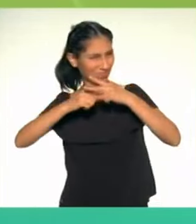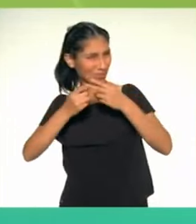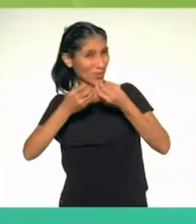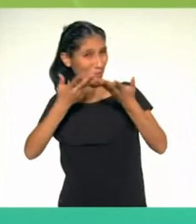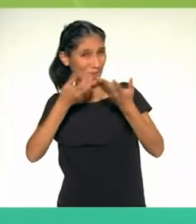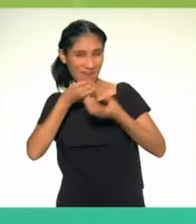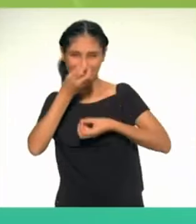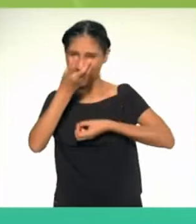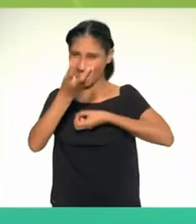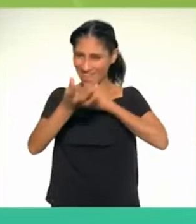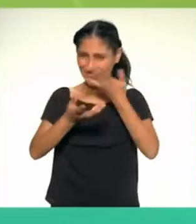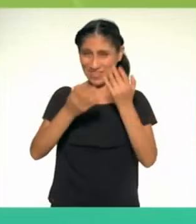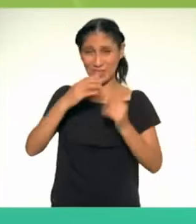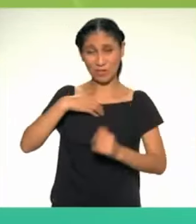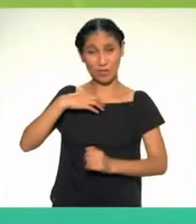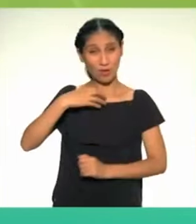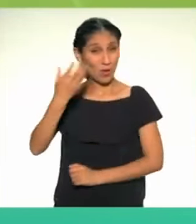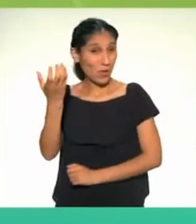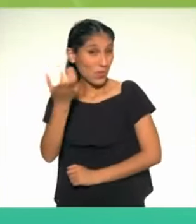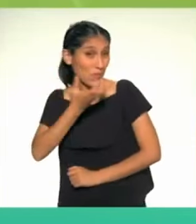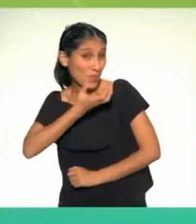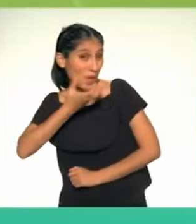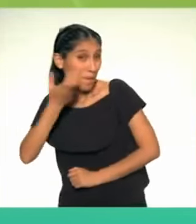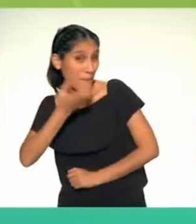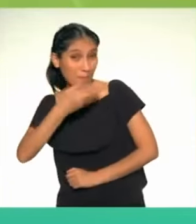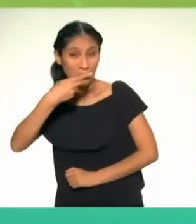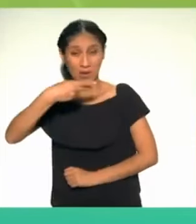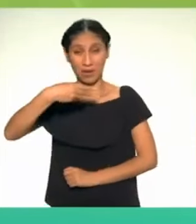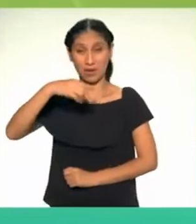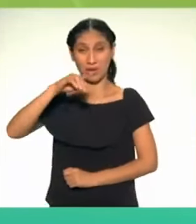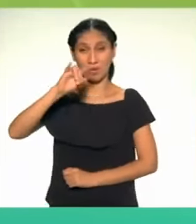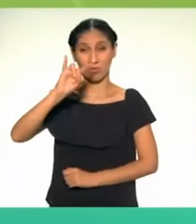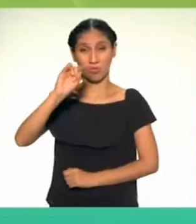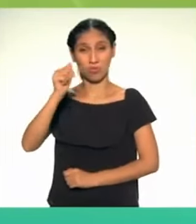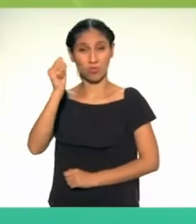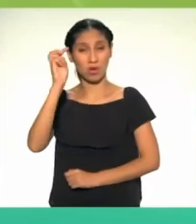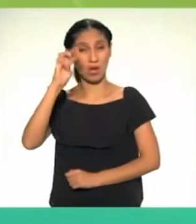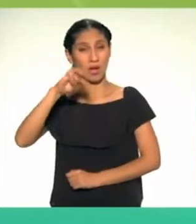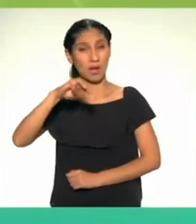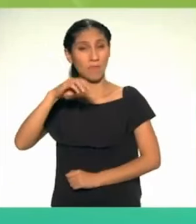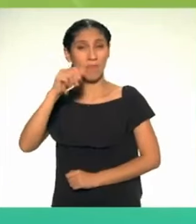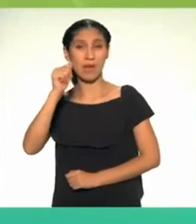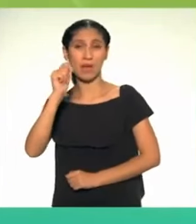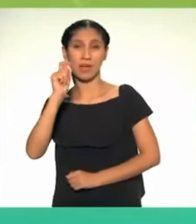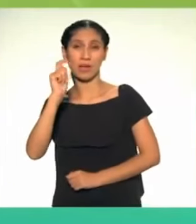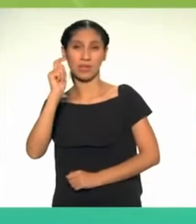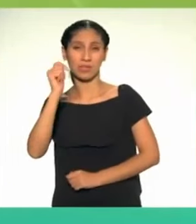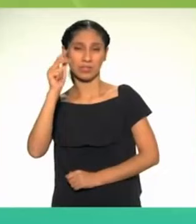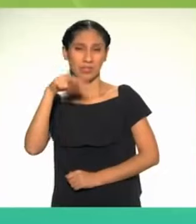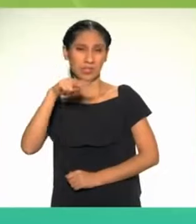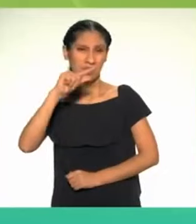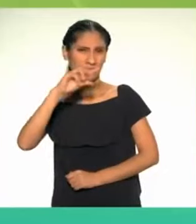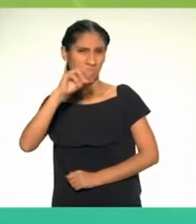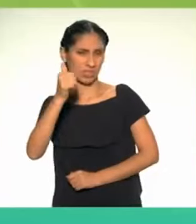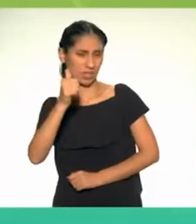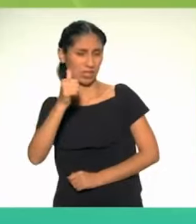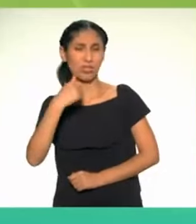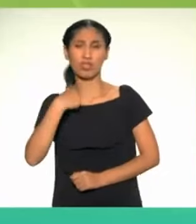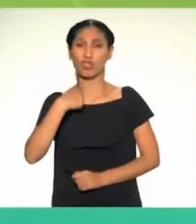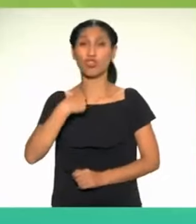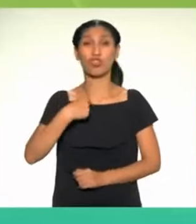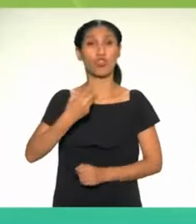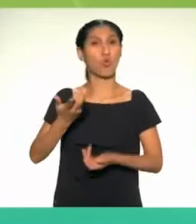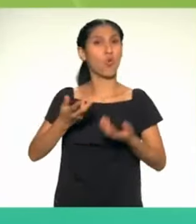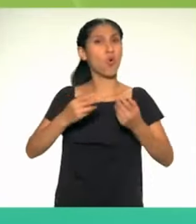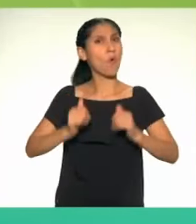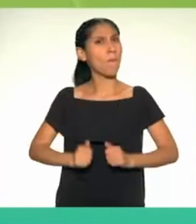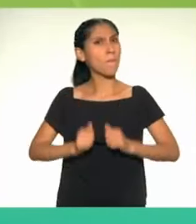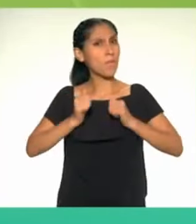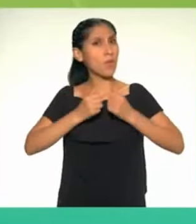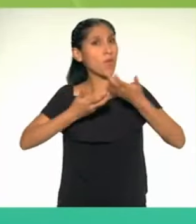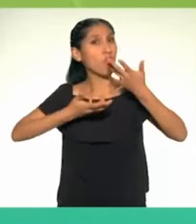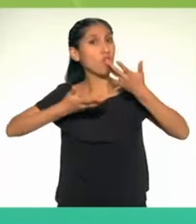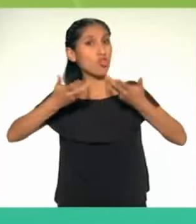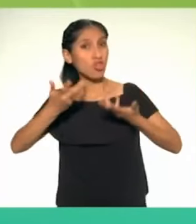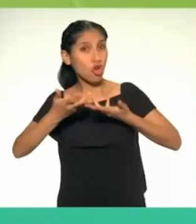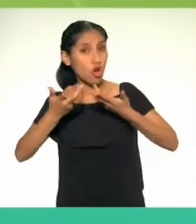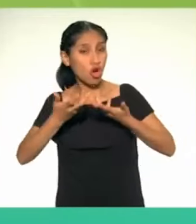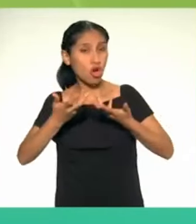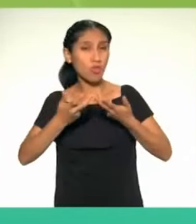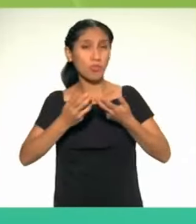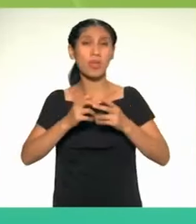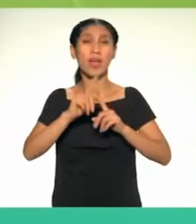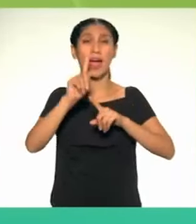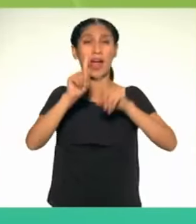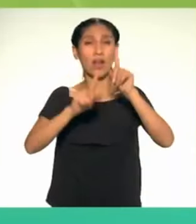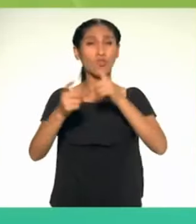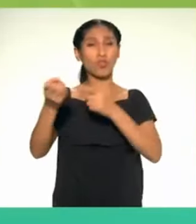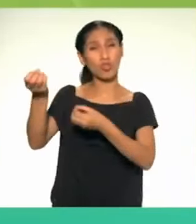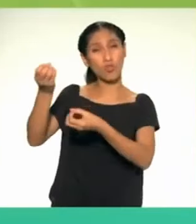voy. Soy una papa guamatanga. Crezco sobre todo en las partes altoandinas del Perú. Hay quienes dicen que me